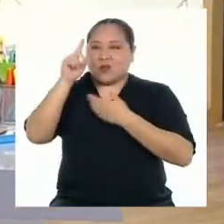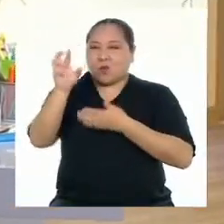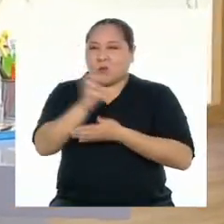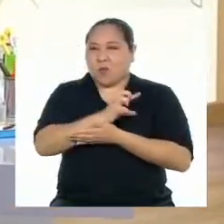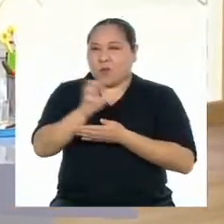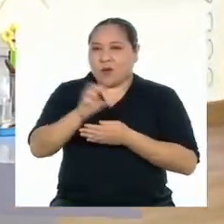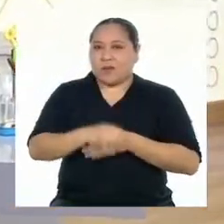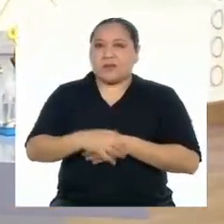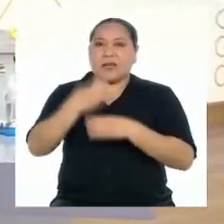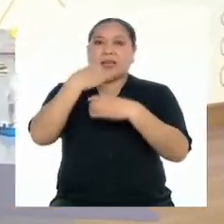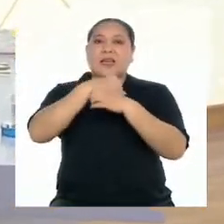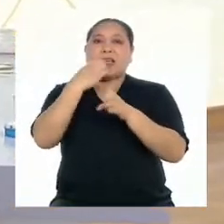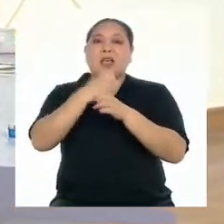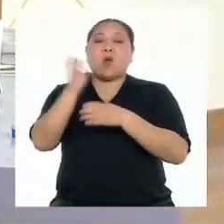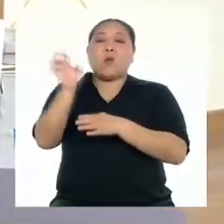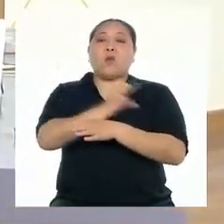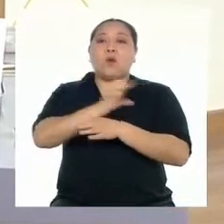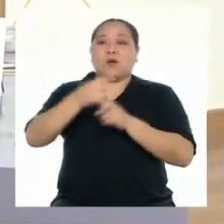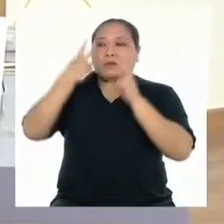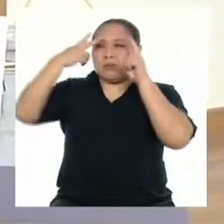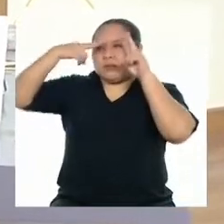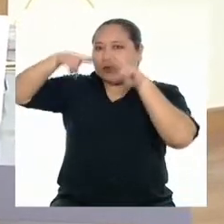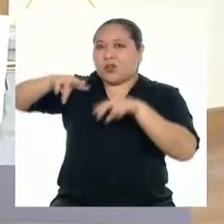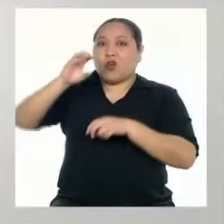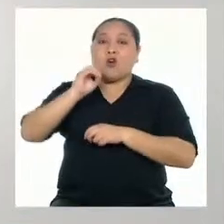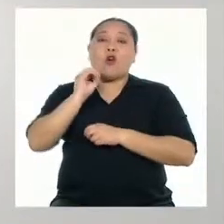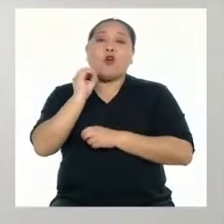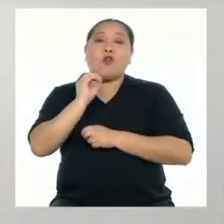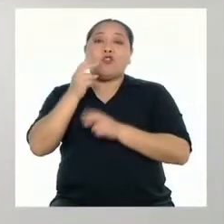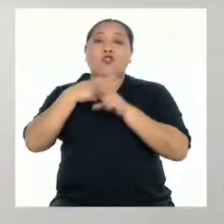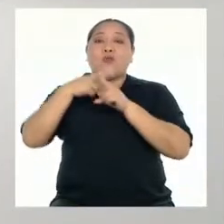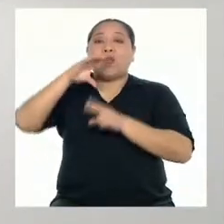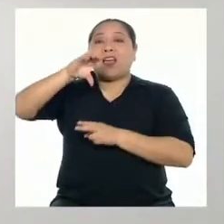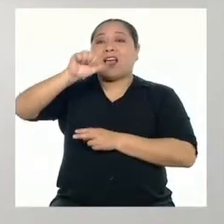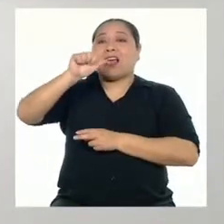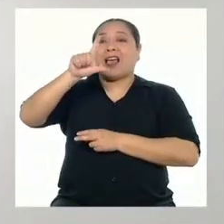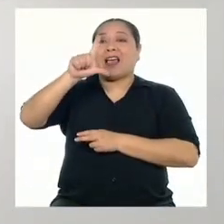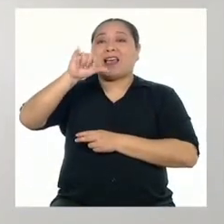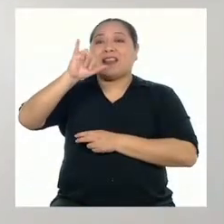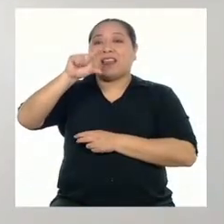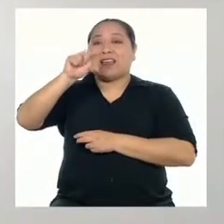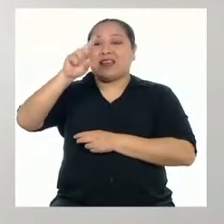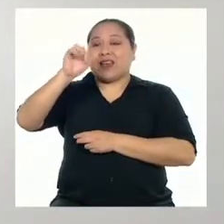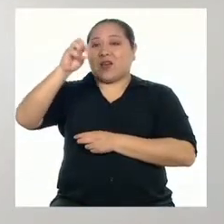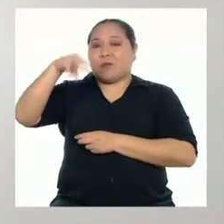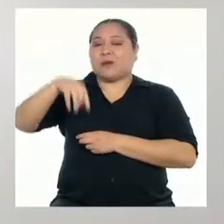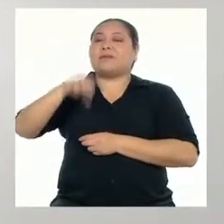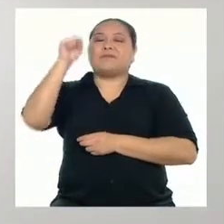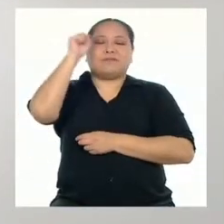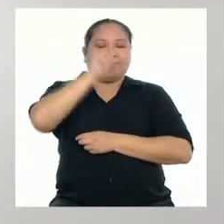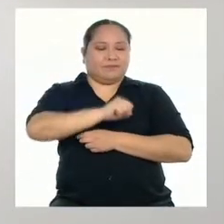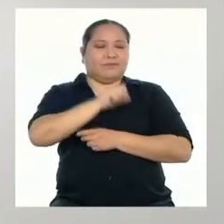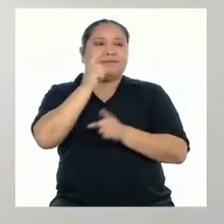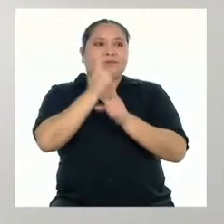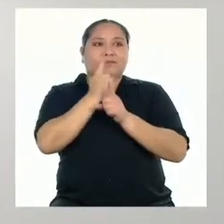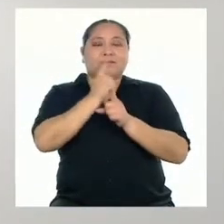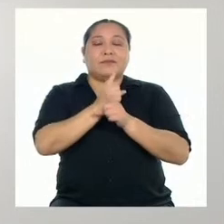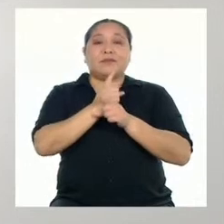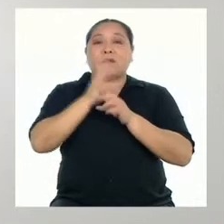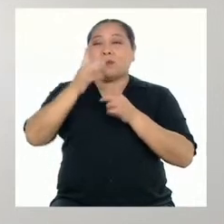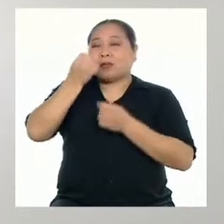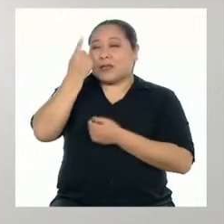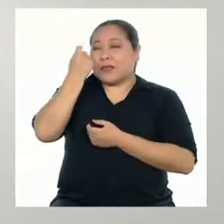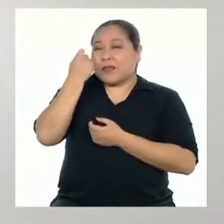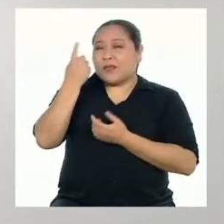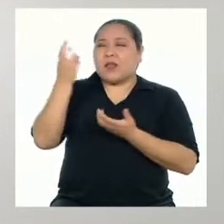poema y crear nuestro poema visual o caligrama. Así es. Vamos a comprender un poco más sobre